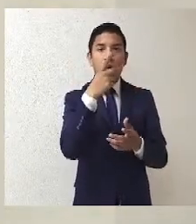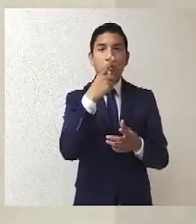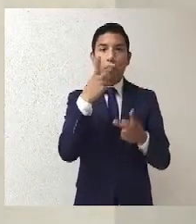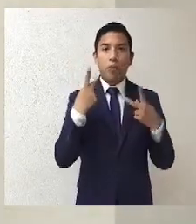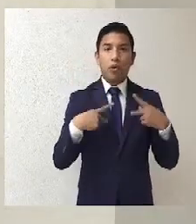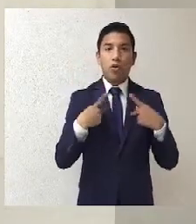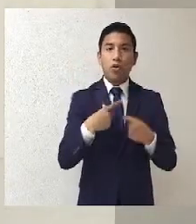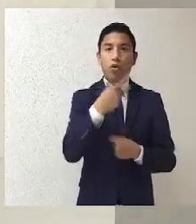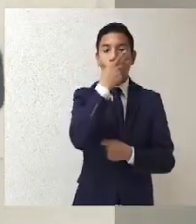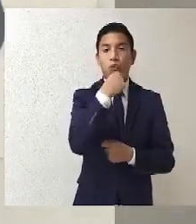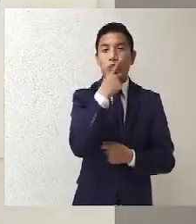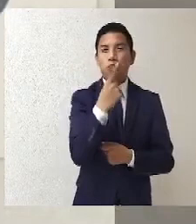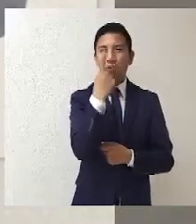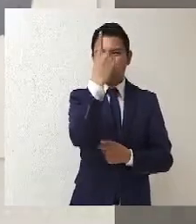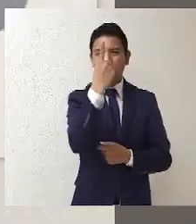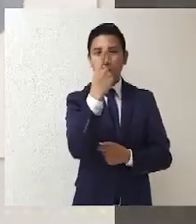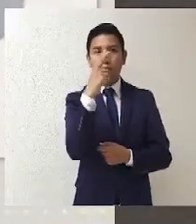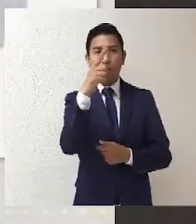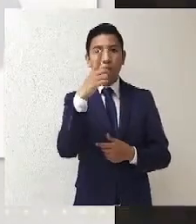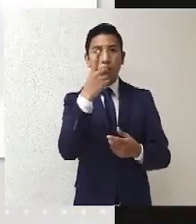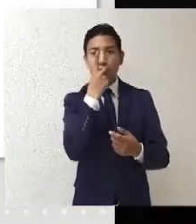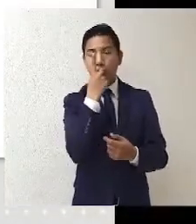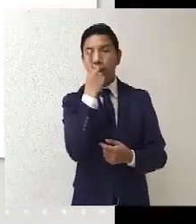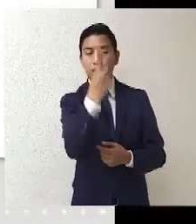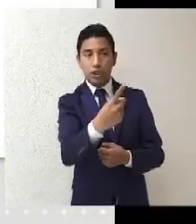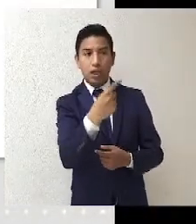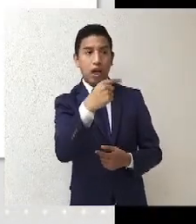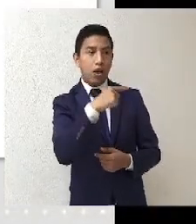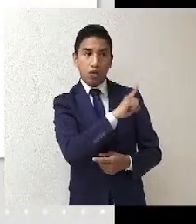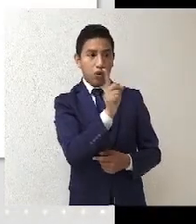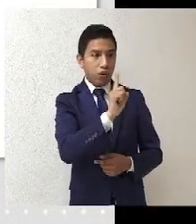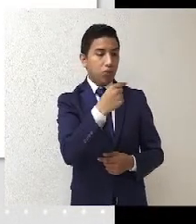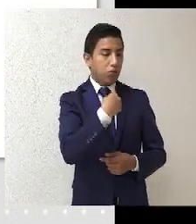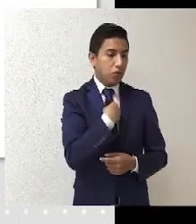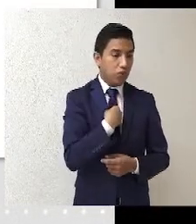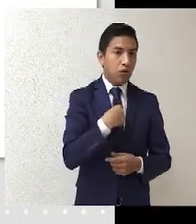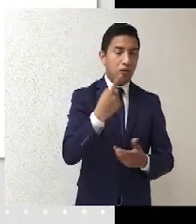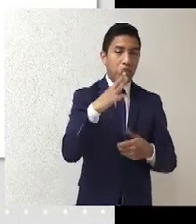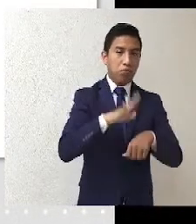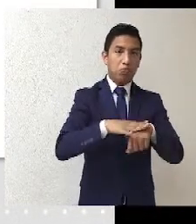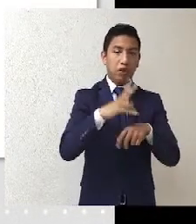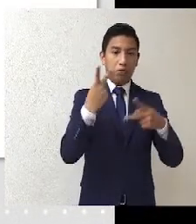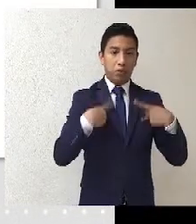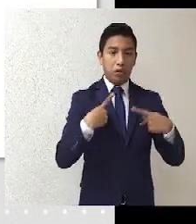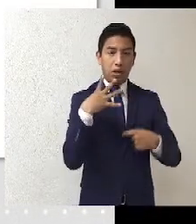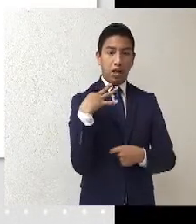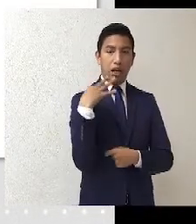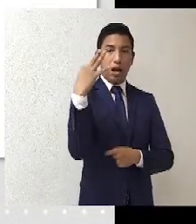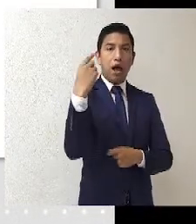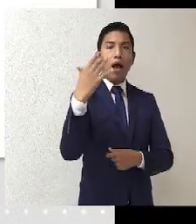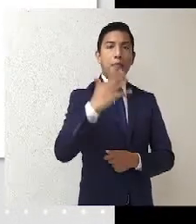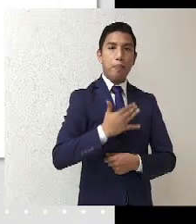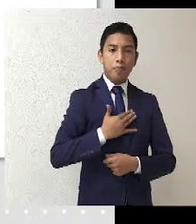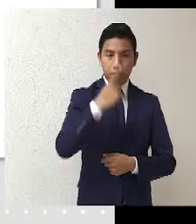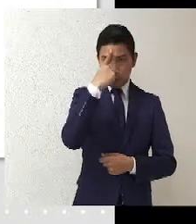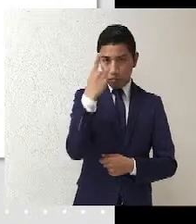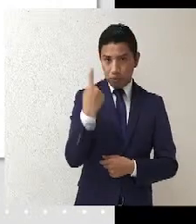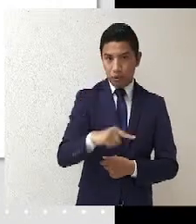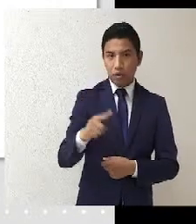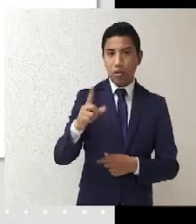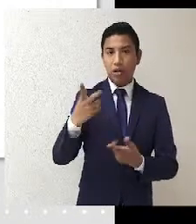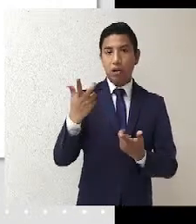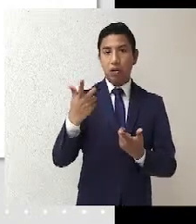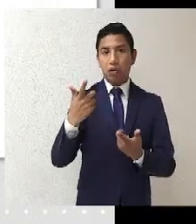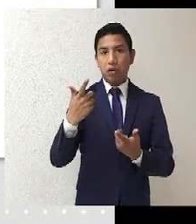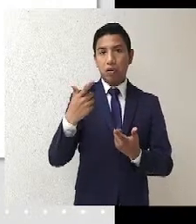de mejor manera que los otros aspirantes a precandidatos. Entonces, efectivamente, sobre C,